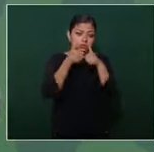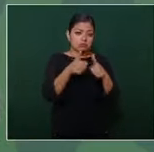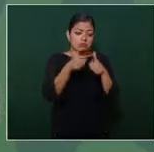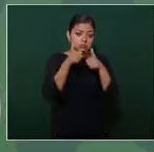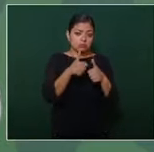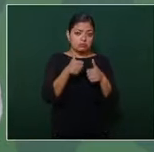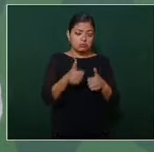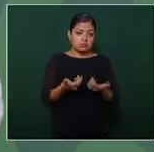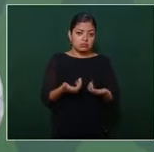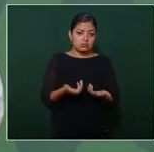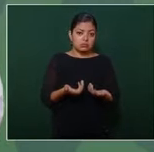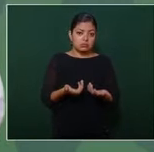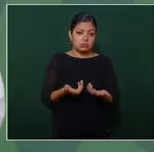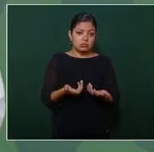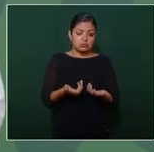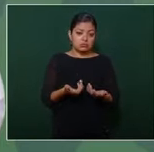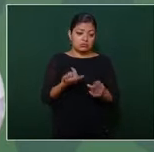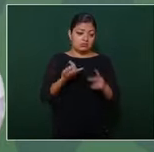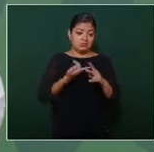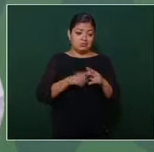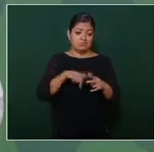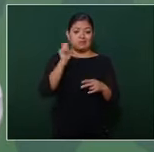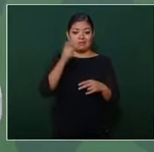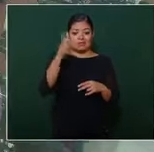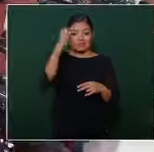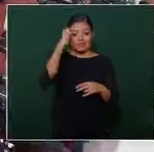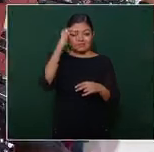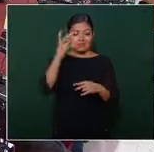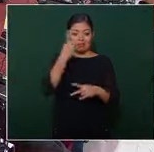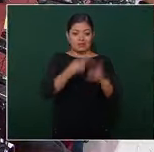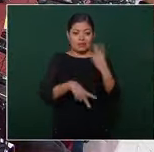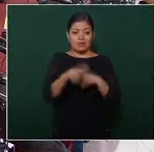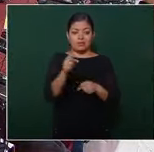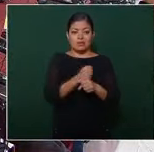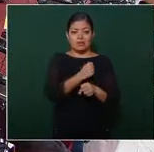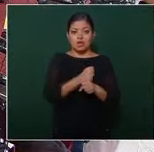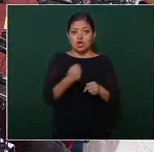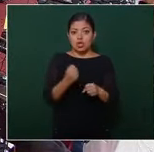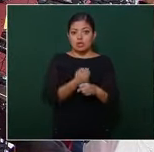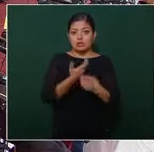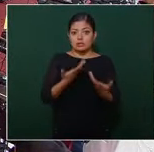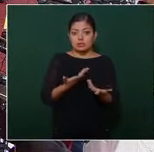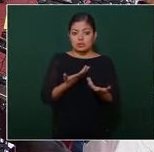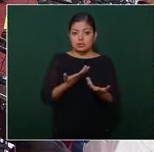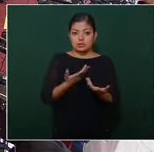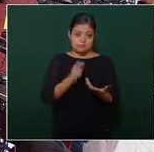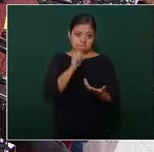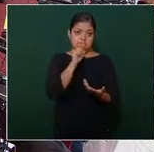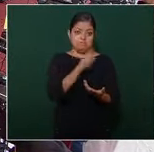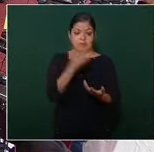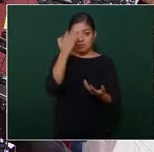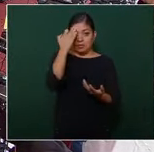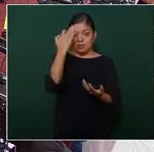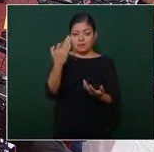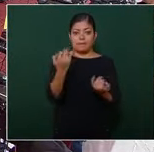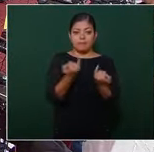que originan la violencia y al mismo tiempo también